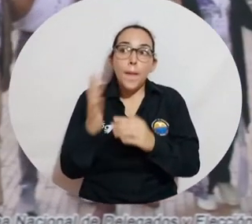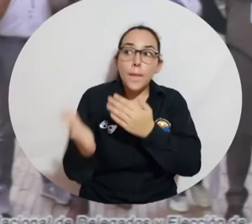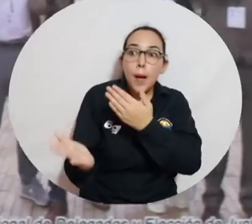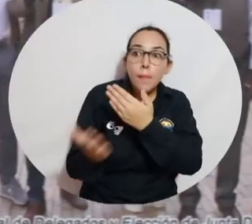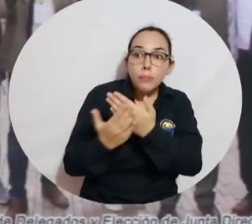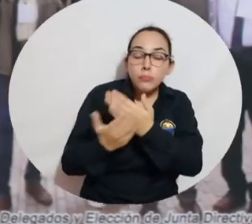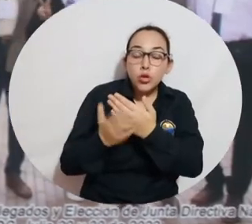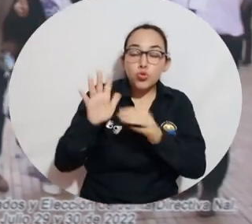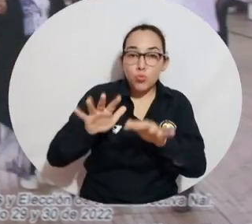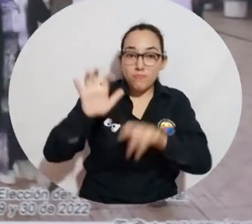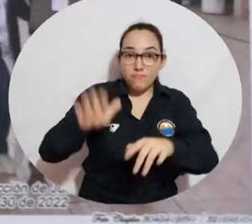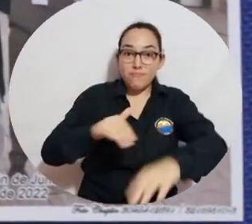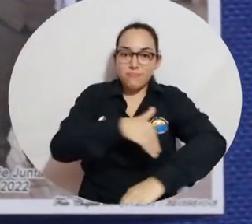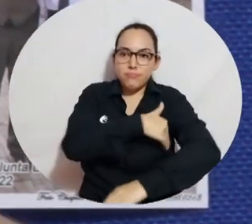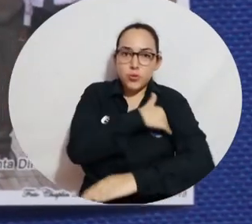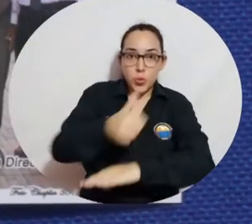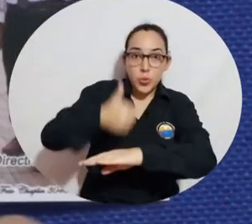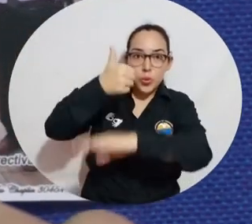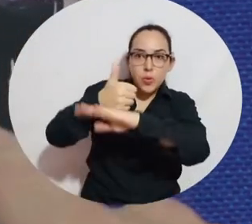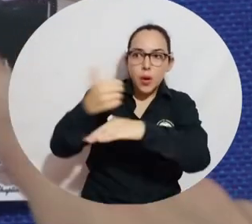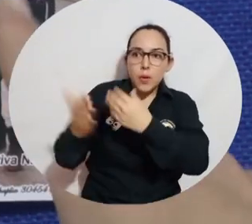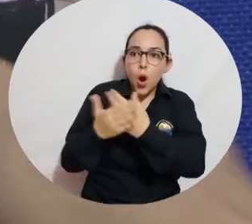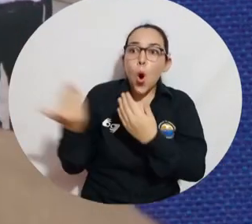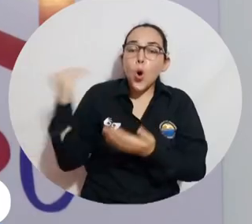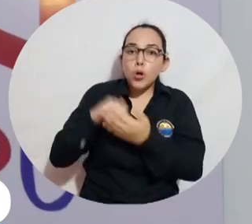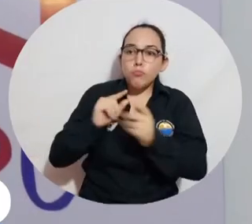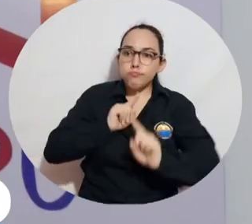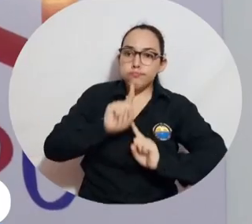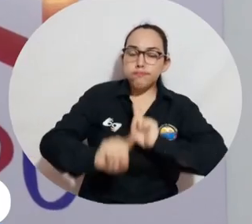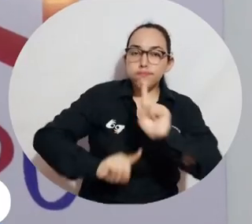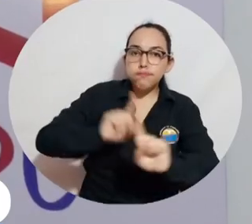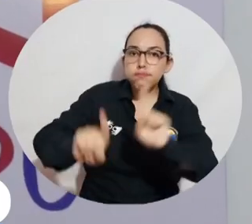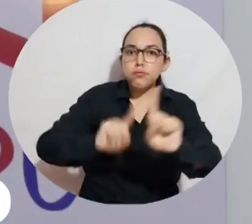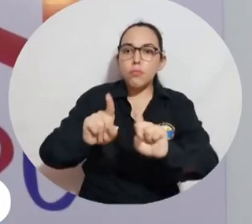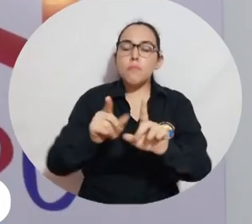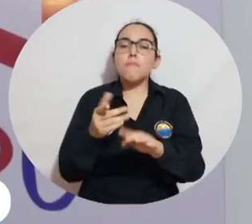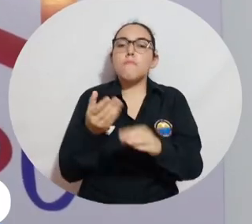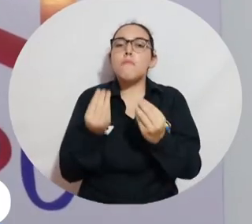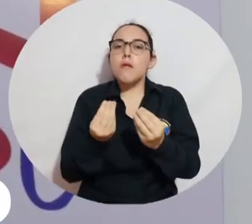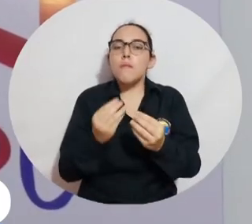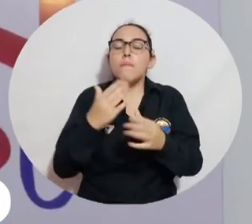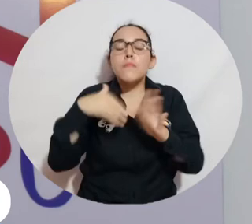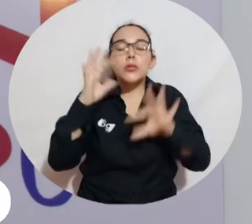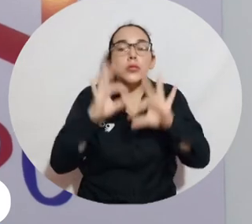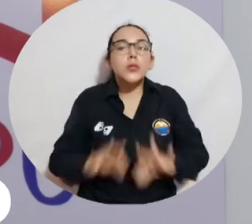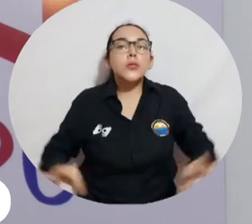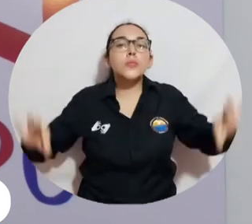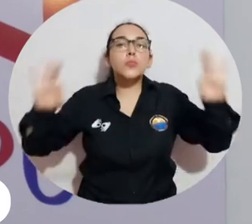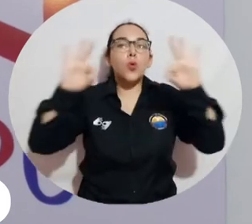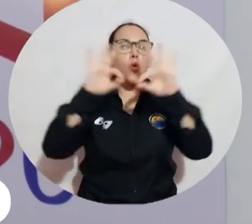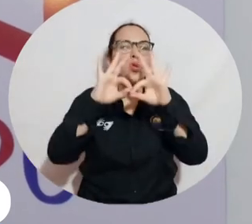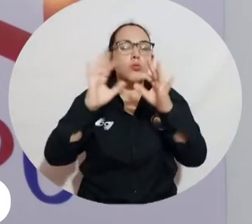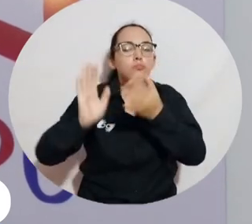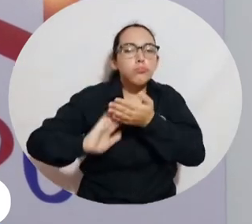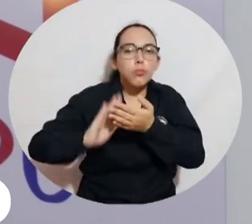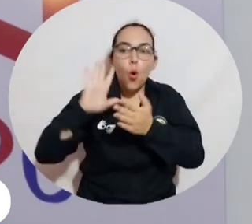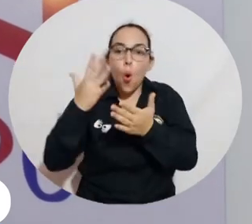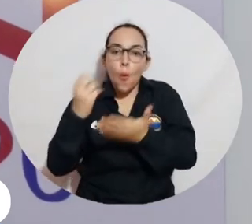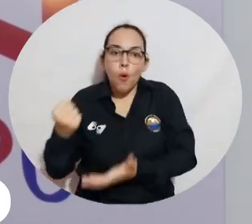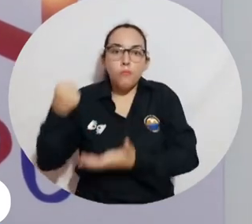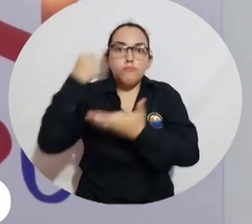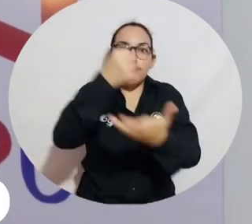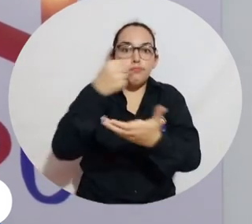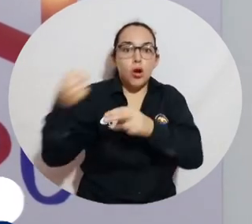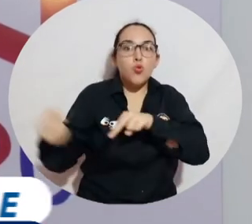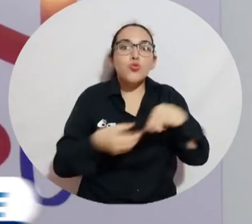ministro nos convoque para participar activamente, buscando principalmente algo fundamental, que es la